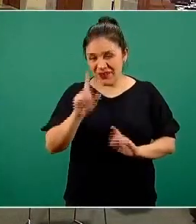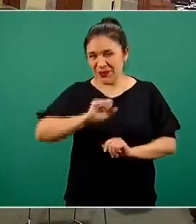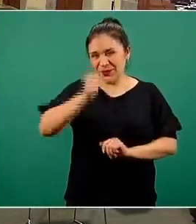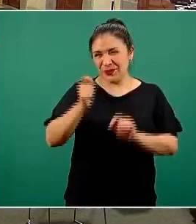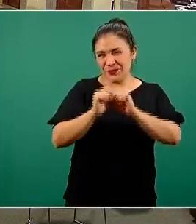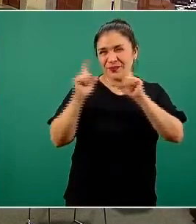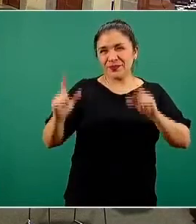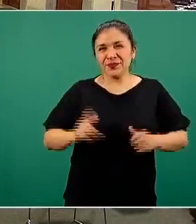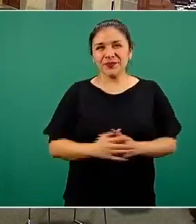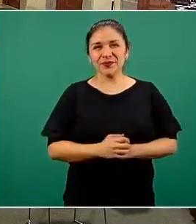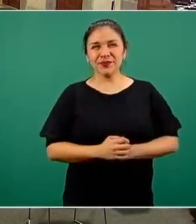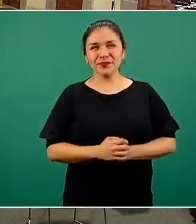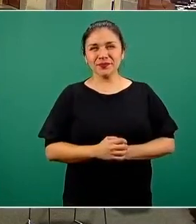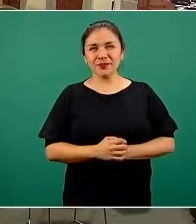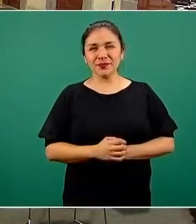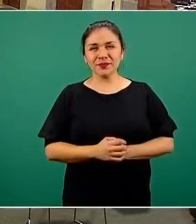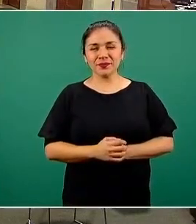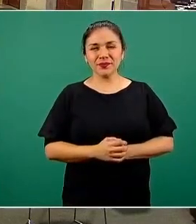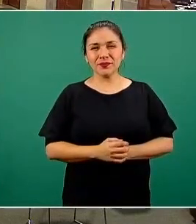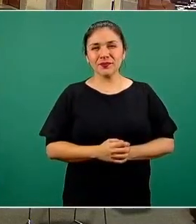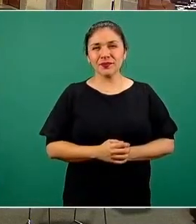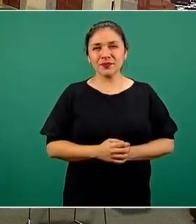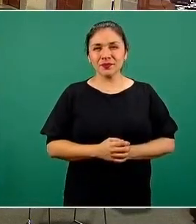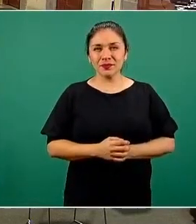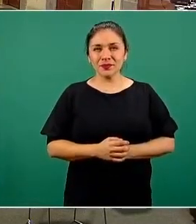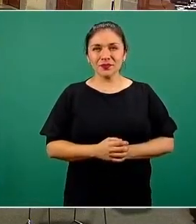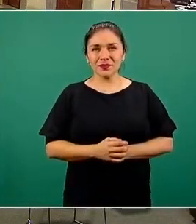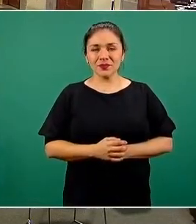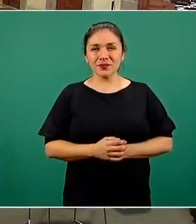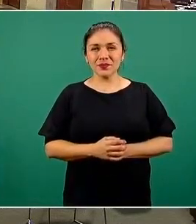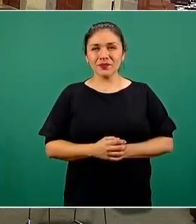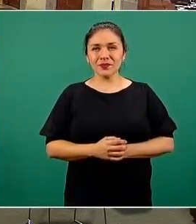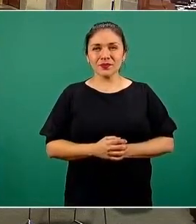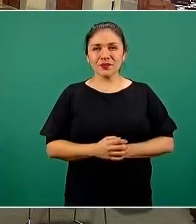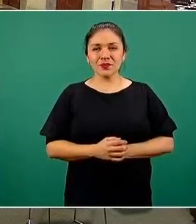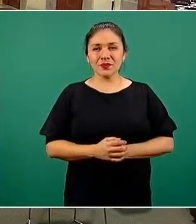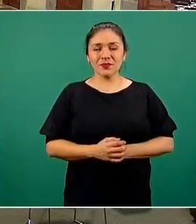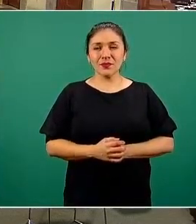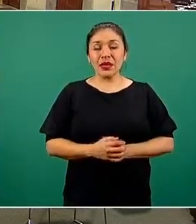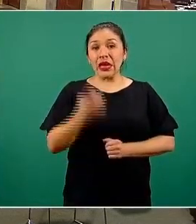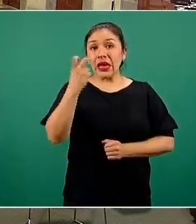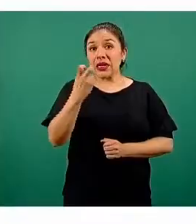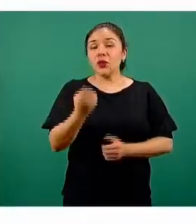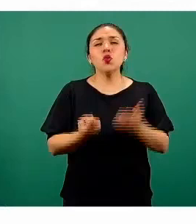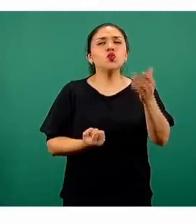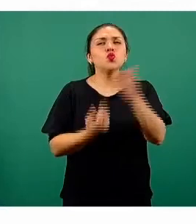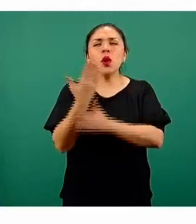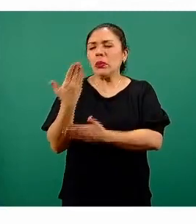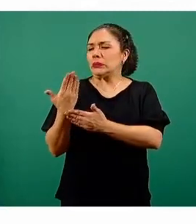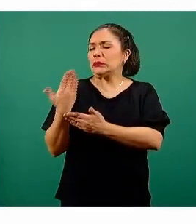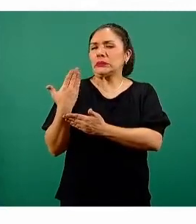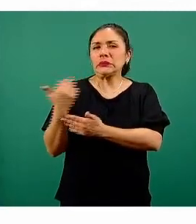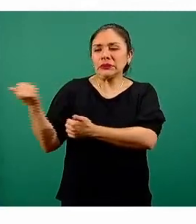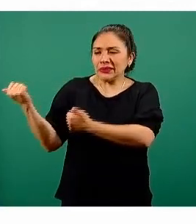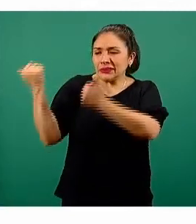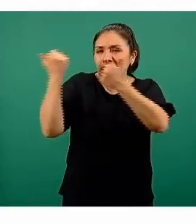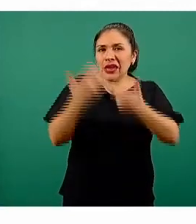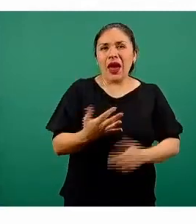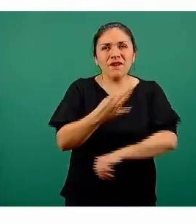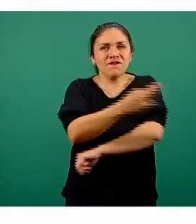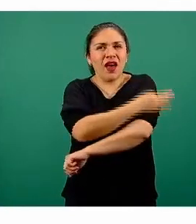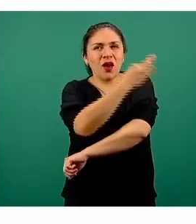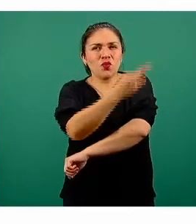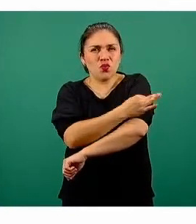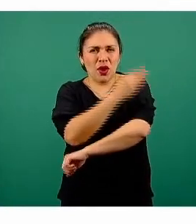diapositiva, en la siguiente imagen, cómo el paquete más recientemente recibido de la vacuna de Pfizer-BioNTech,